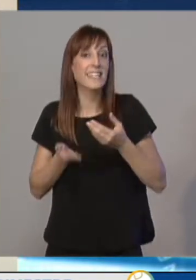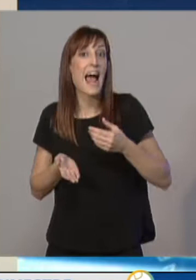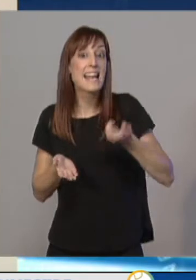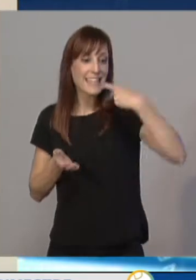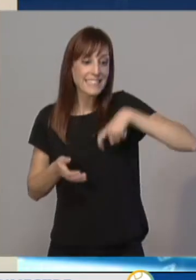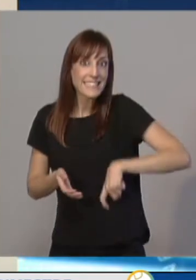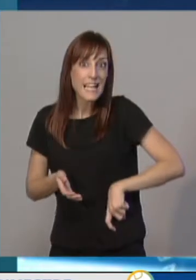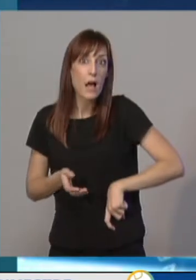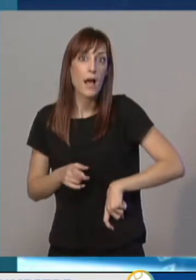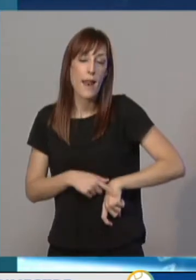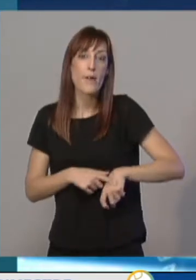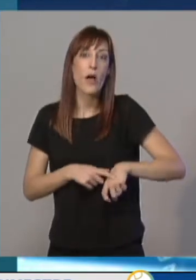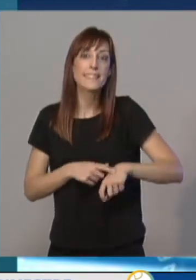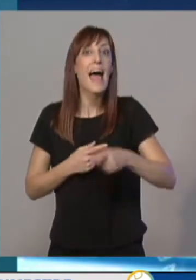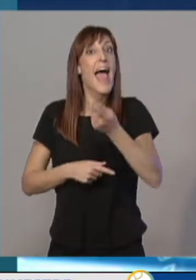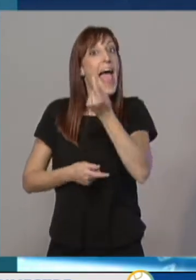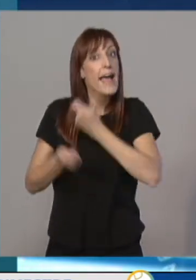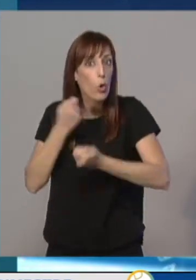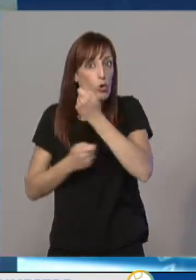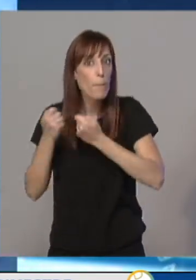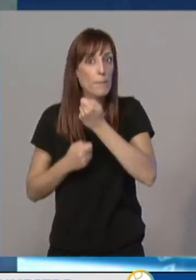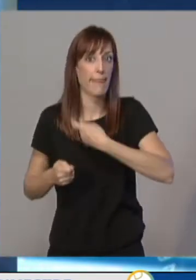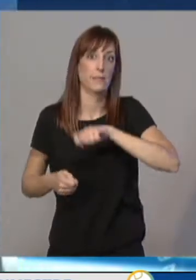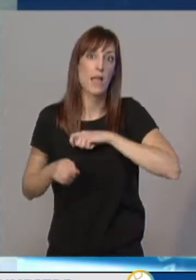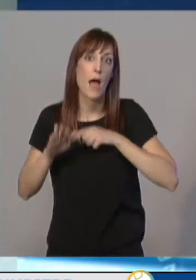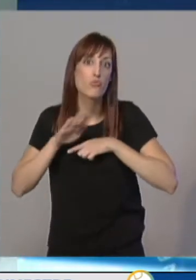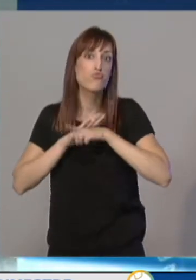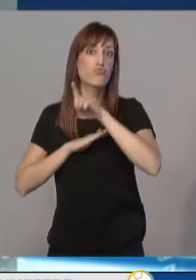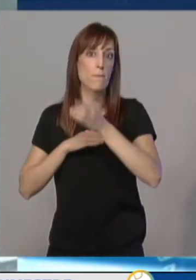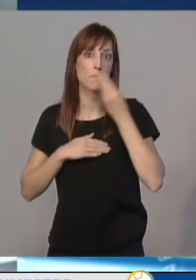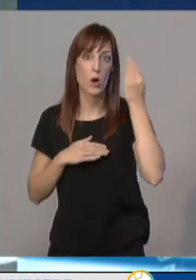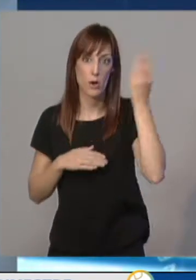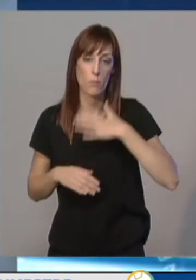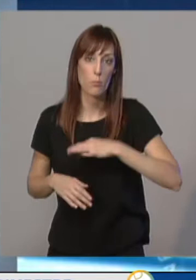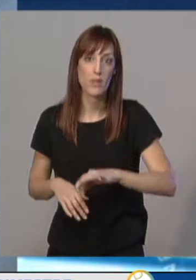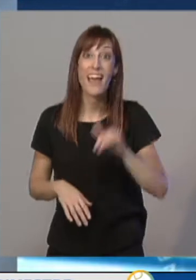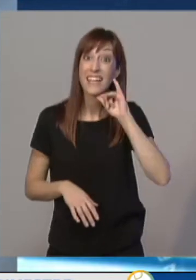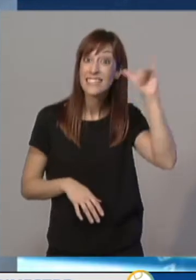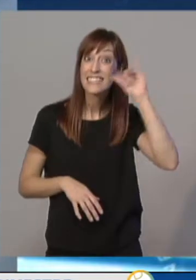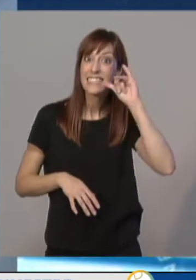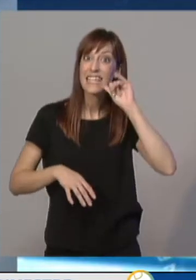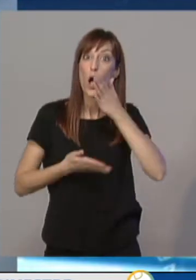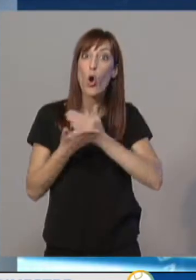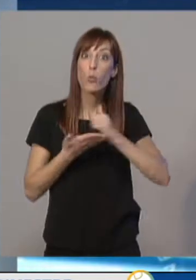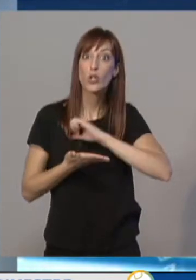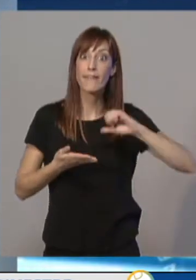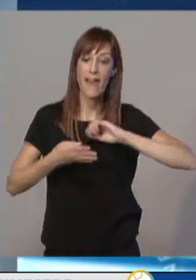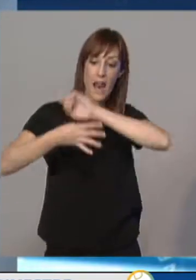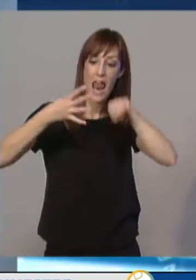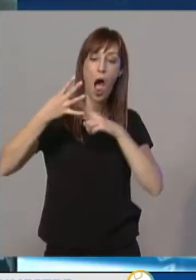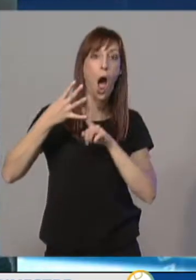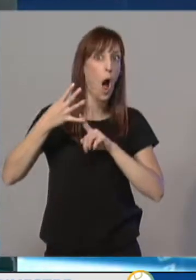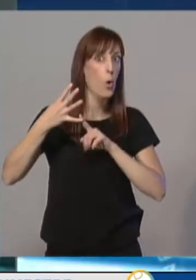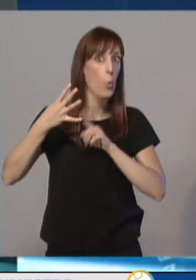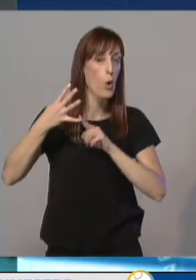economía de nuestro país. Más positivo se ha mostrado el Gobierno regional que habla de que La Rioja se sienta como la cuarta comunidad... ...con menor desempleo y la